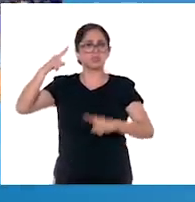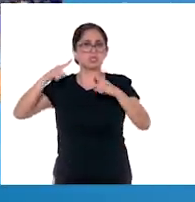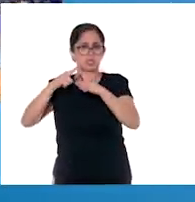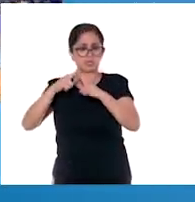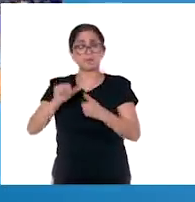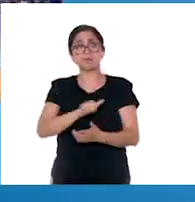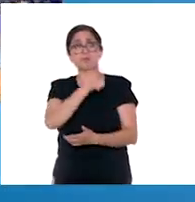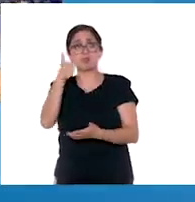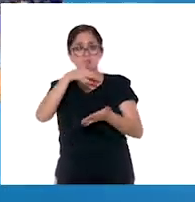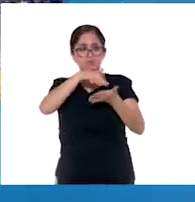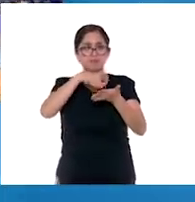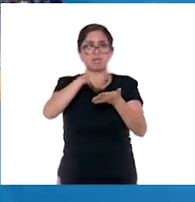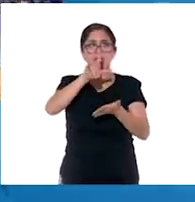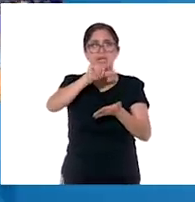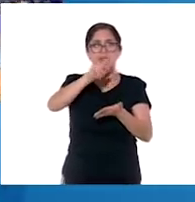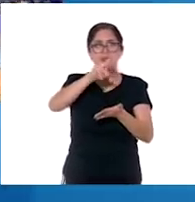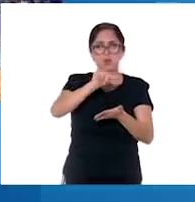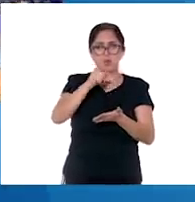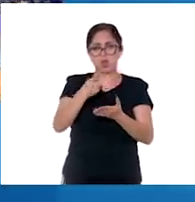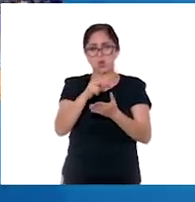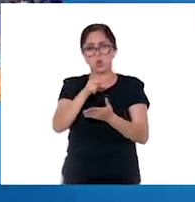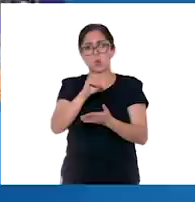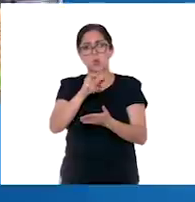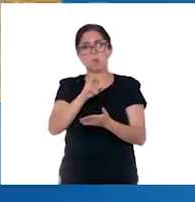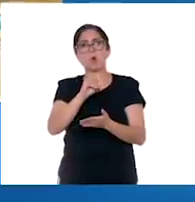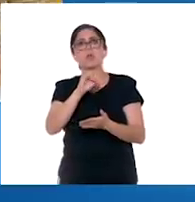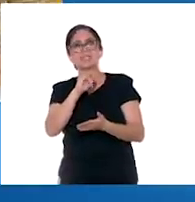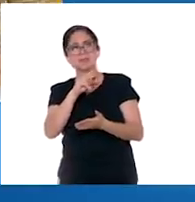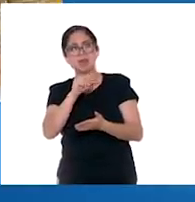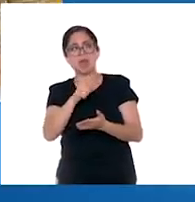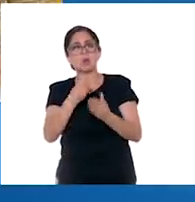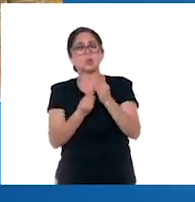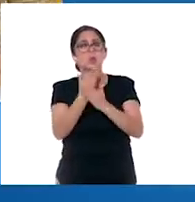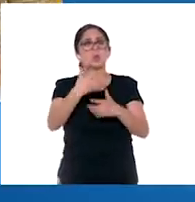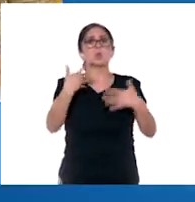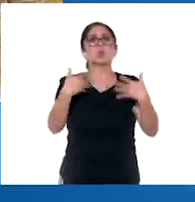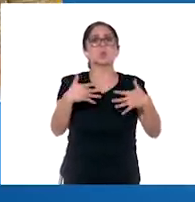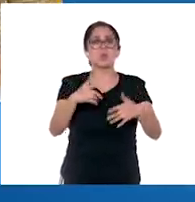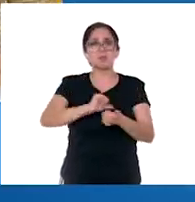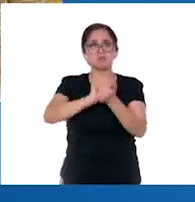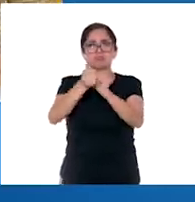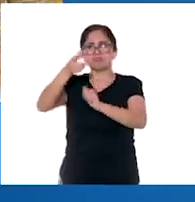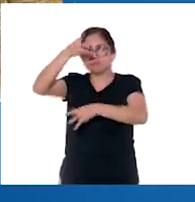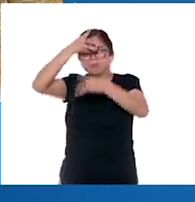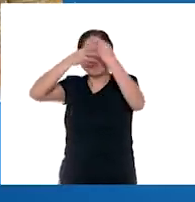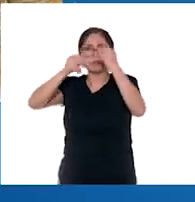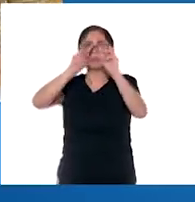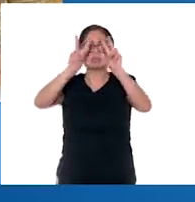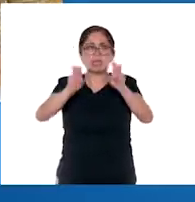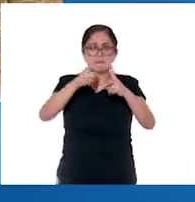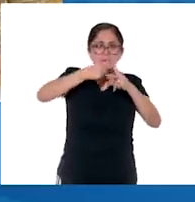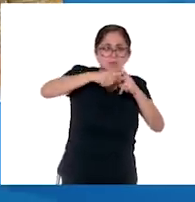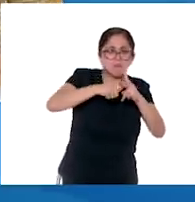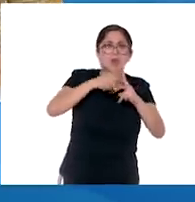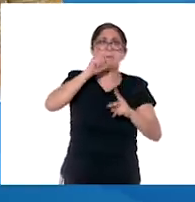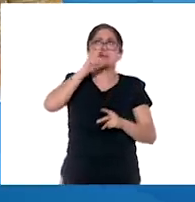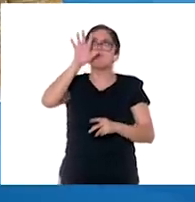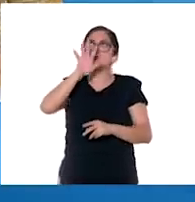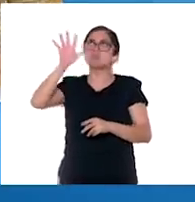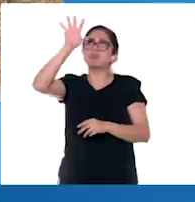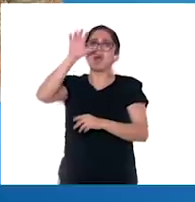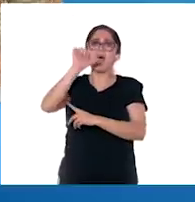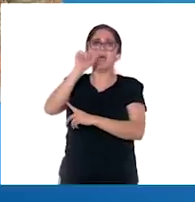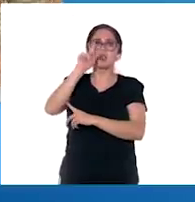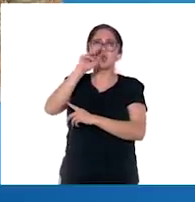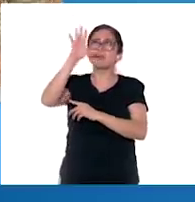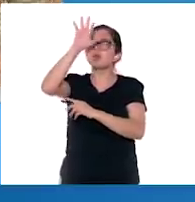literatura novohispana fue muy valorada y alcanzó un gran prestigio. Otros conocimientos como las matemáticas y la astronomía eran muy